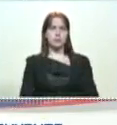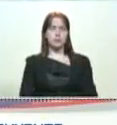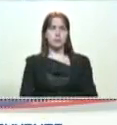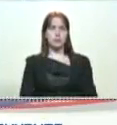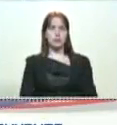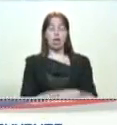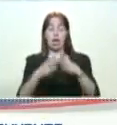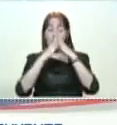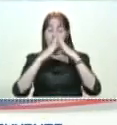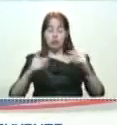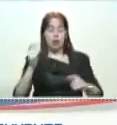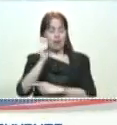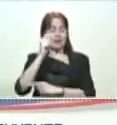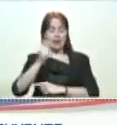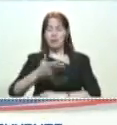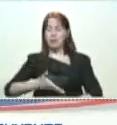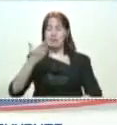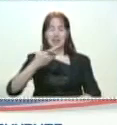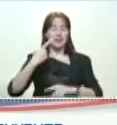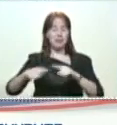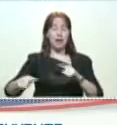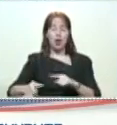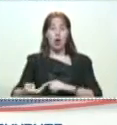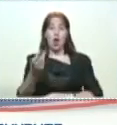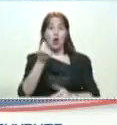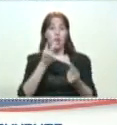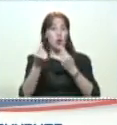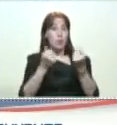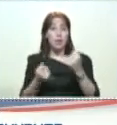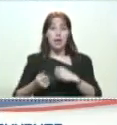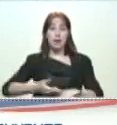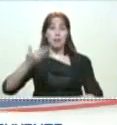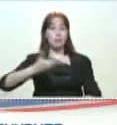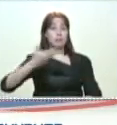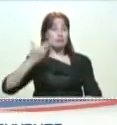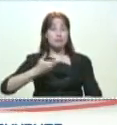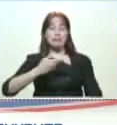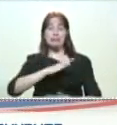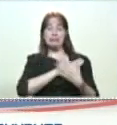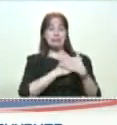Todas las tareas son importantes, pero la economía es vital.